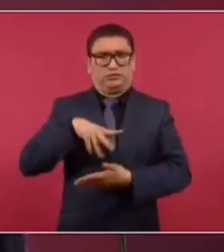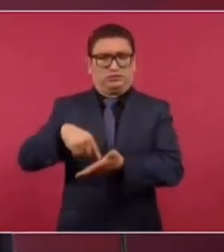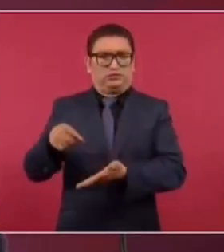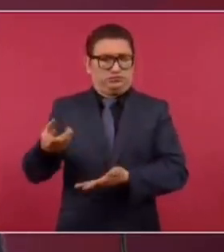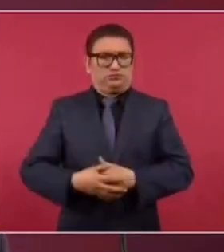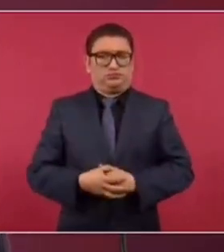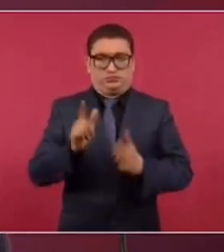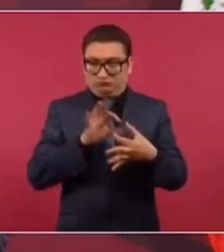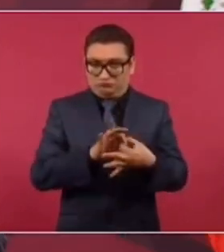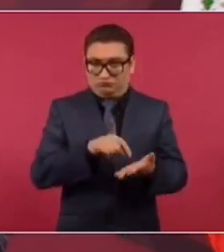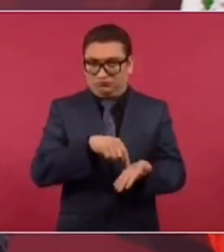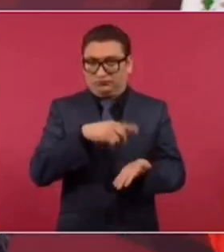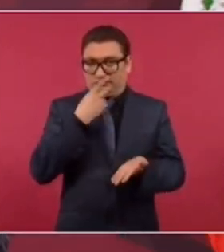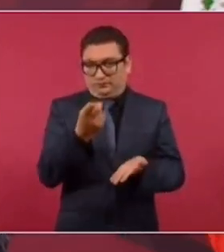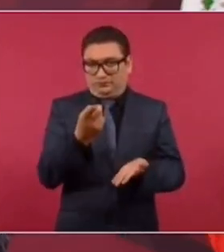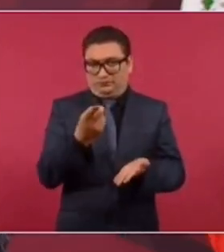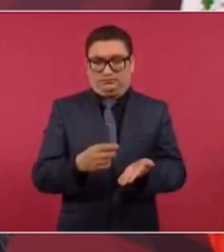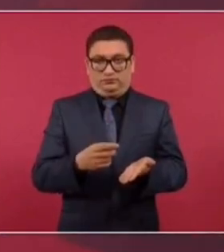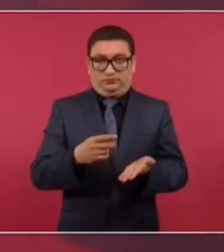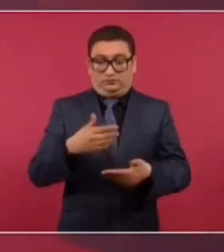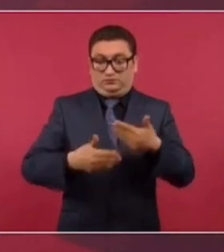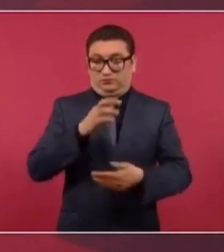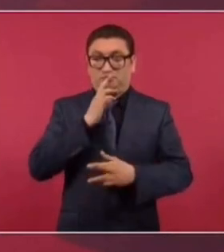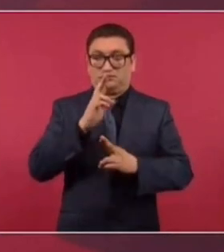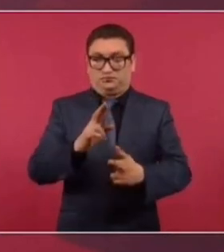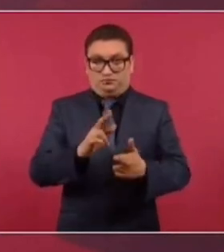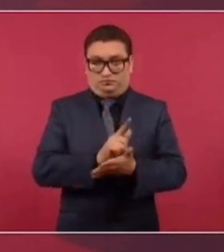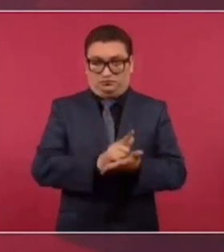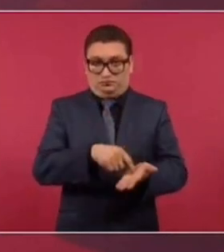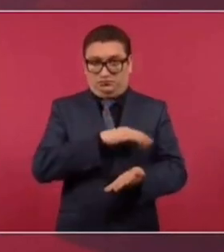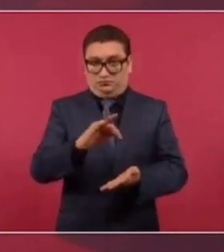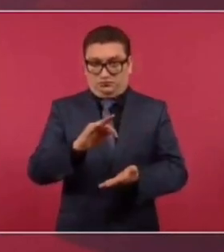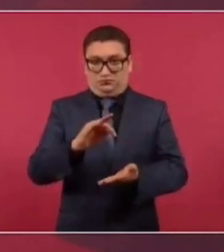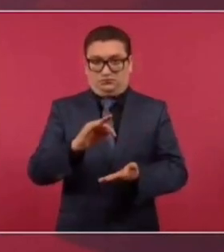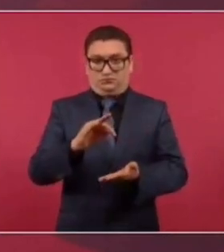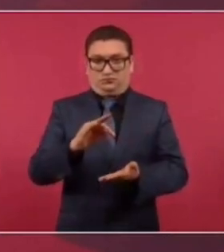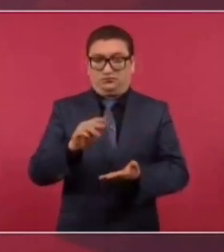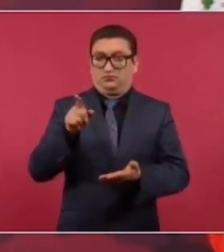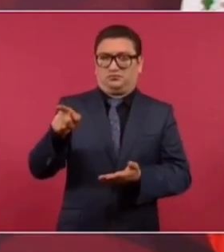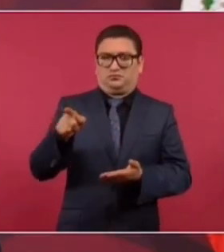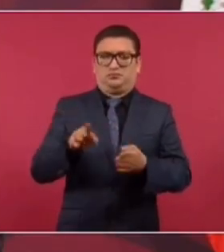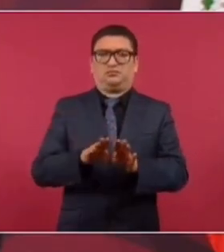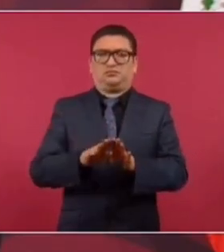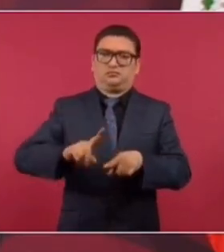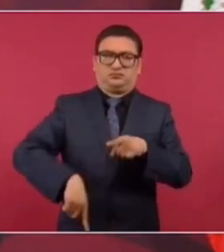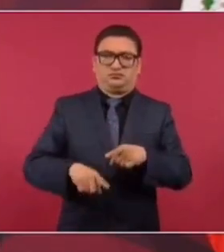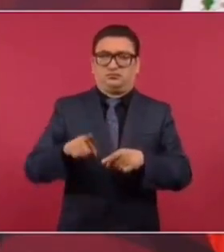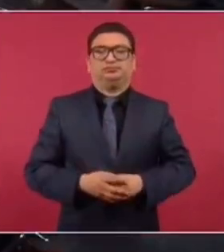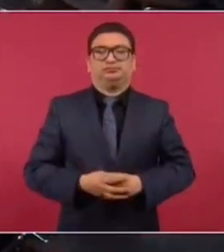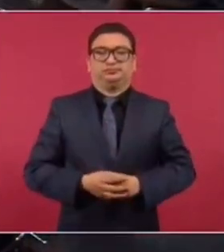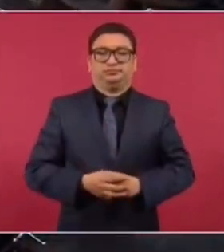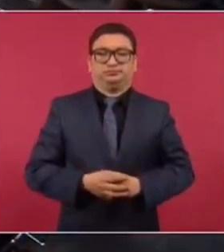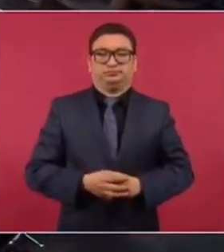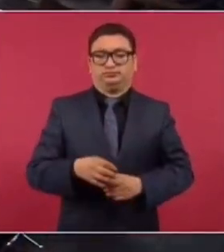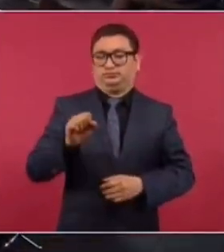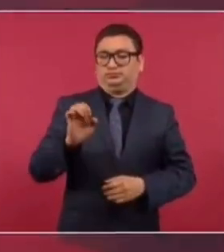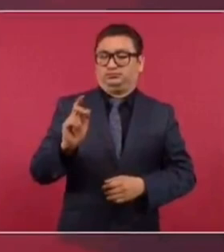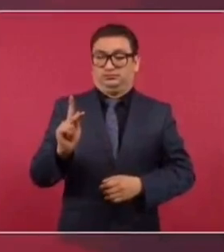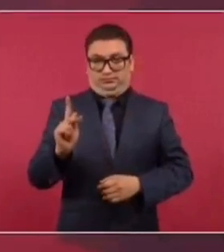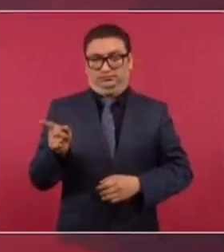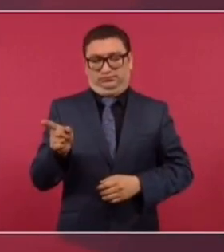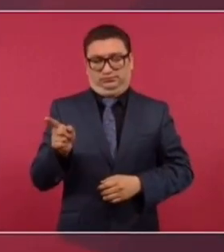la ley, si se resuelve judicialmente, se tiene que quitar el título. La CEP,